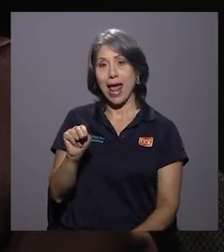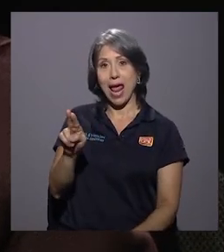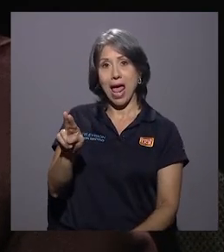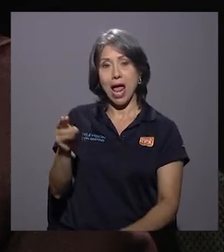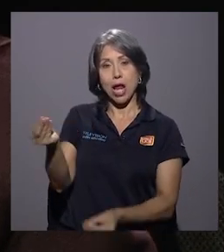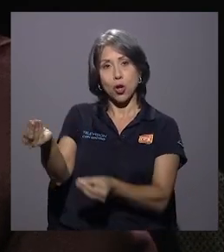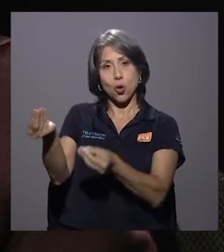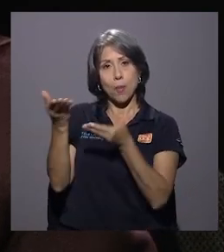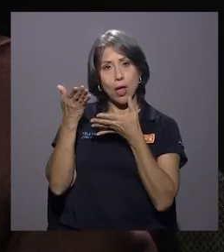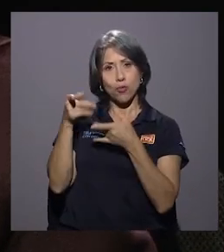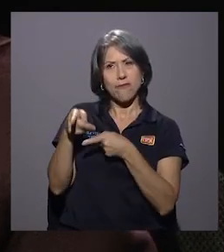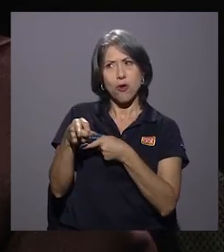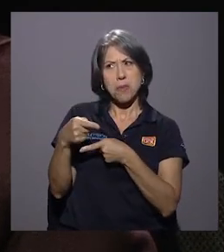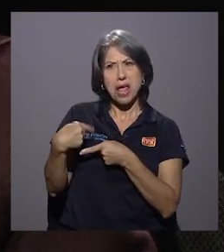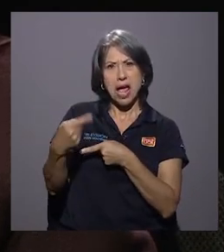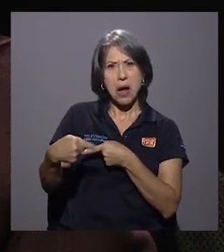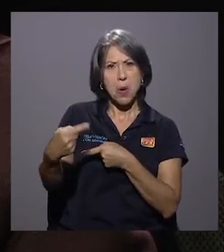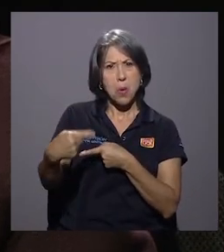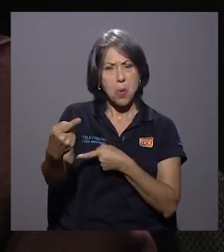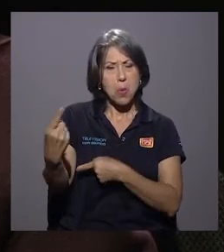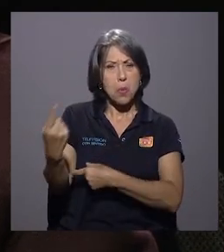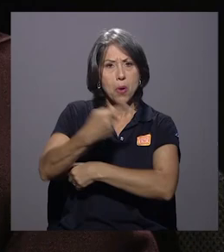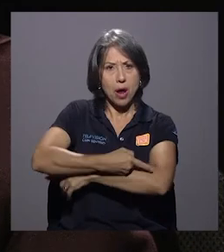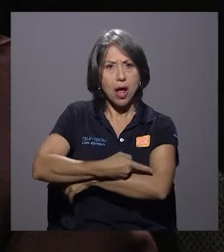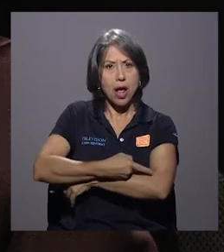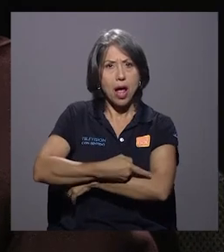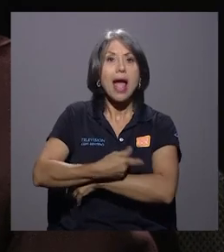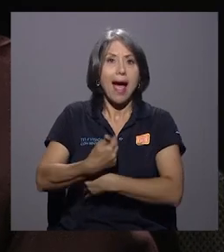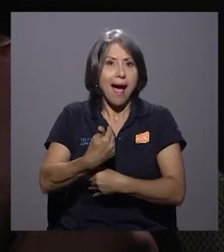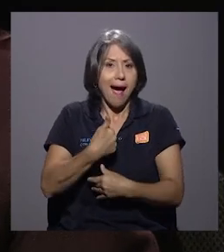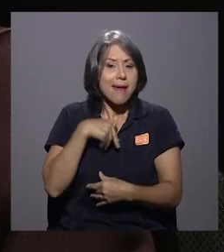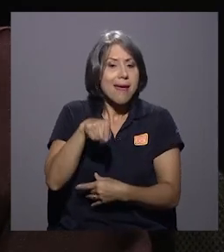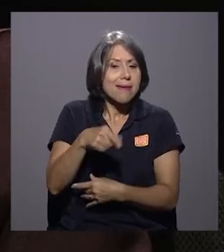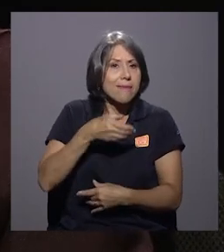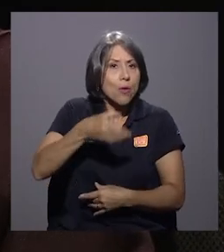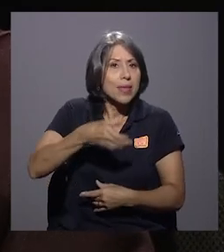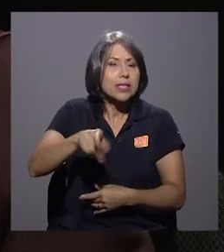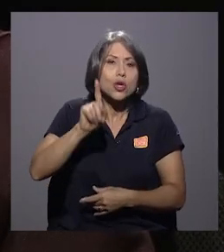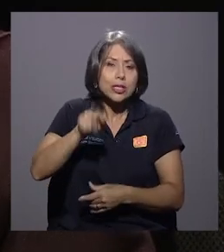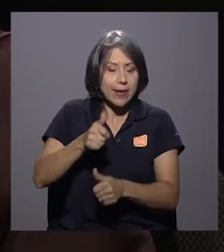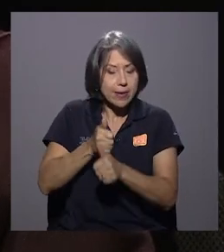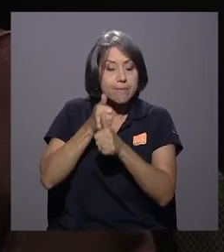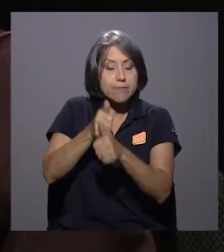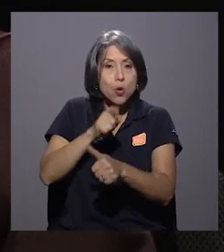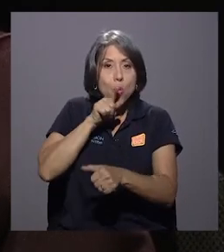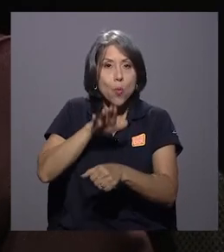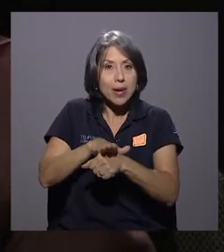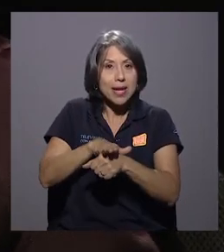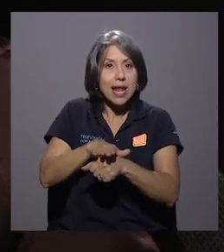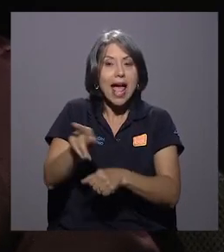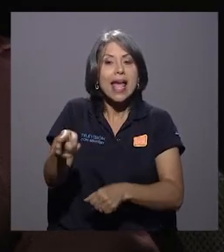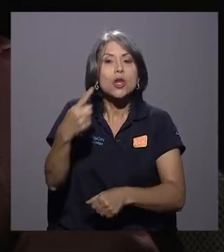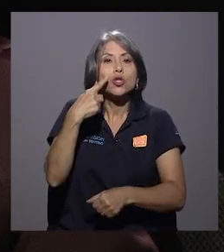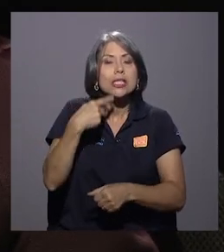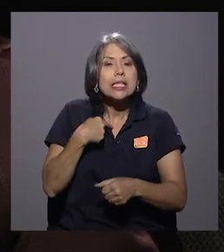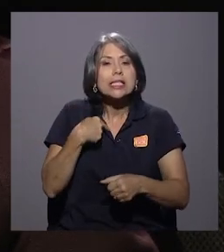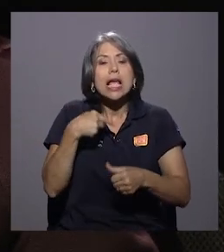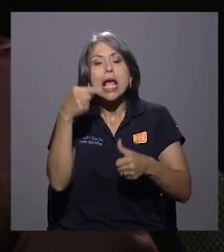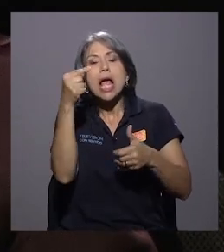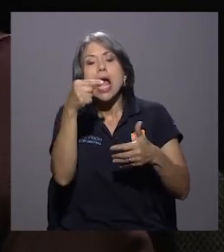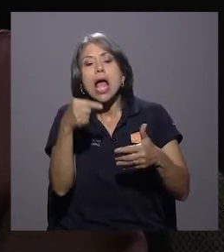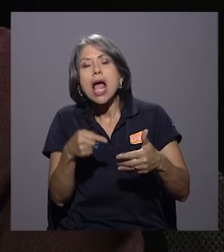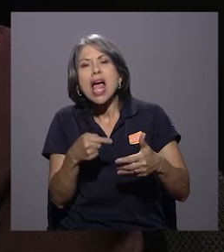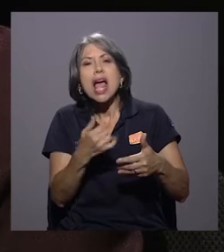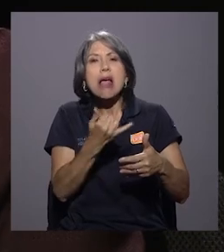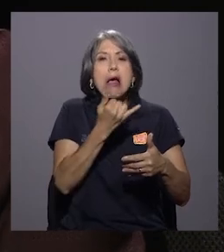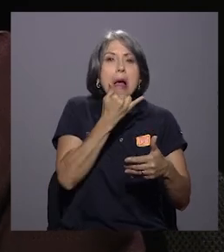va a dar un informe ahora en unos próximos días y hay recomendaciones que hay que cumplir y señalamientos que nos dicen por dónde no andamos